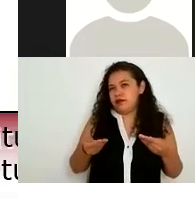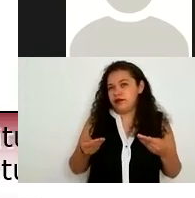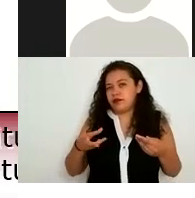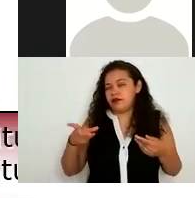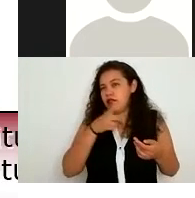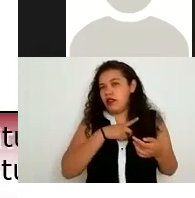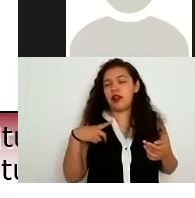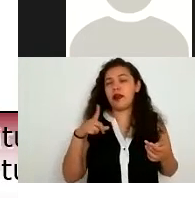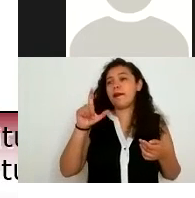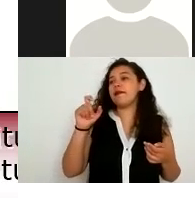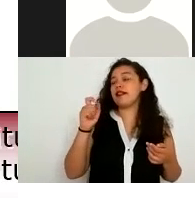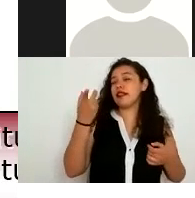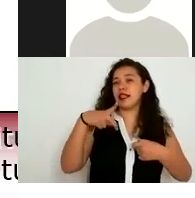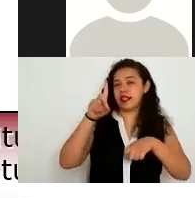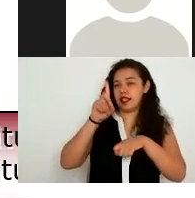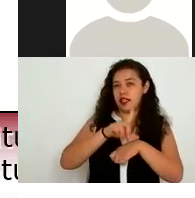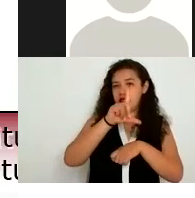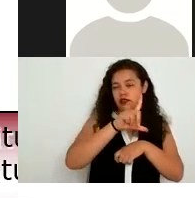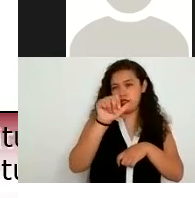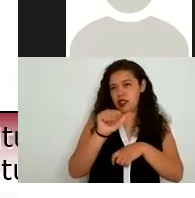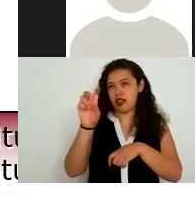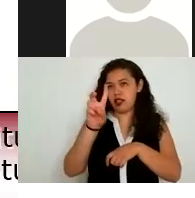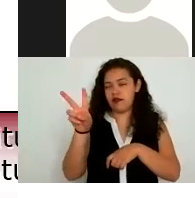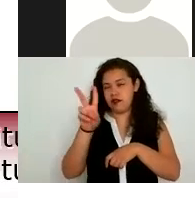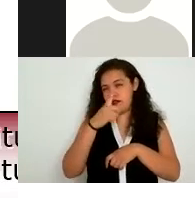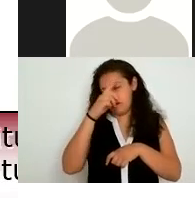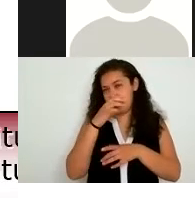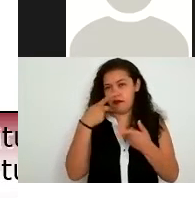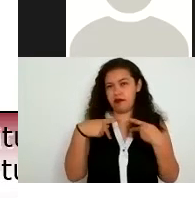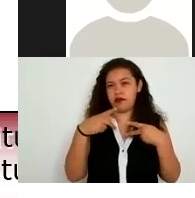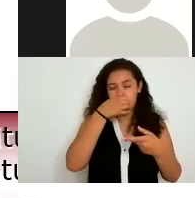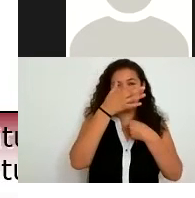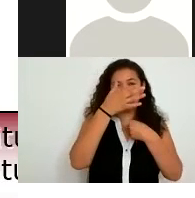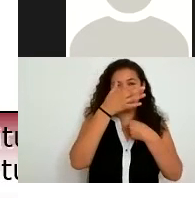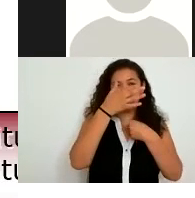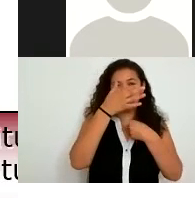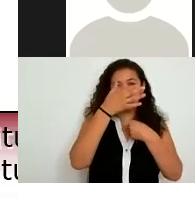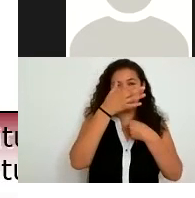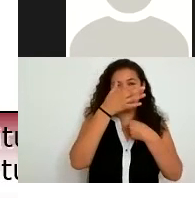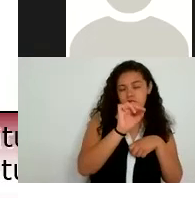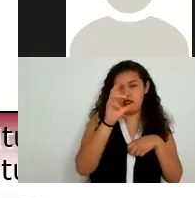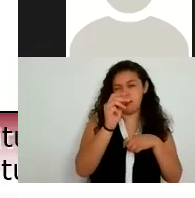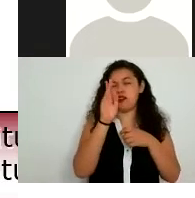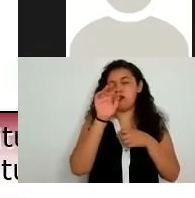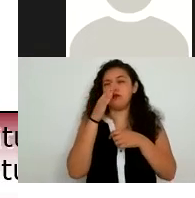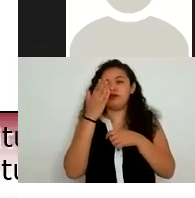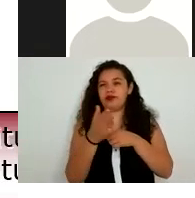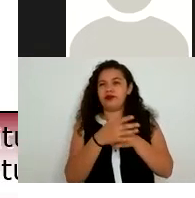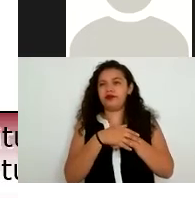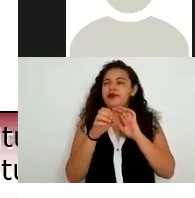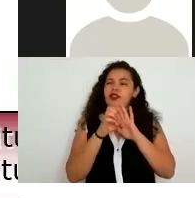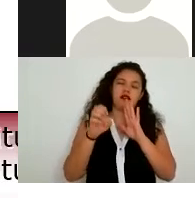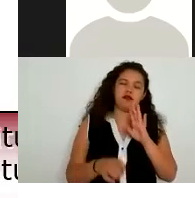para poder comunicarle a esa persona si es procedente o no de la solicitud por ejemplo si